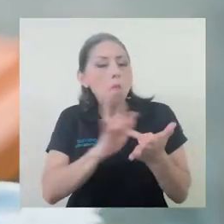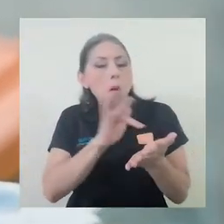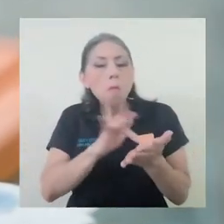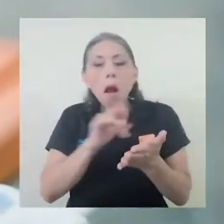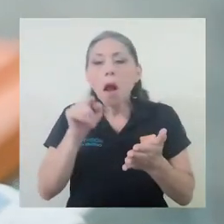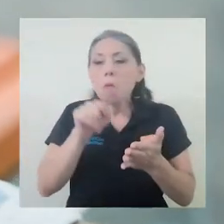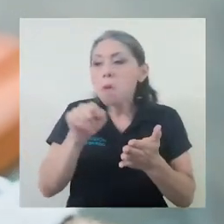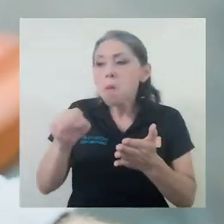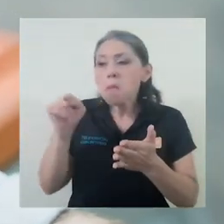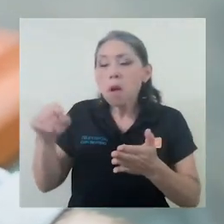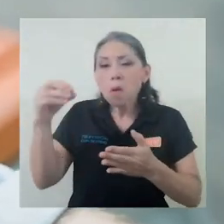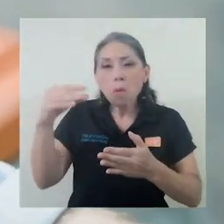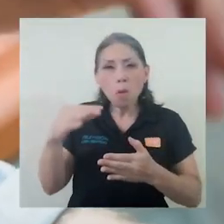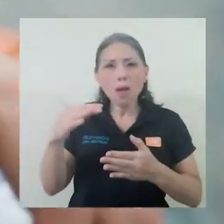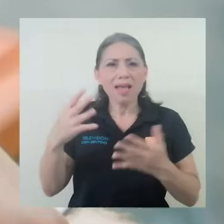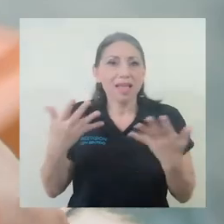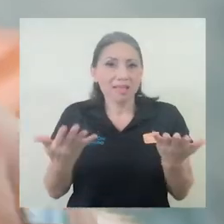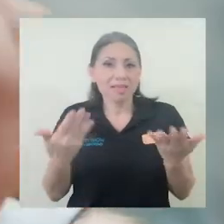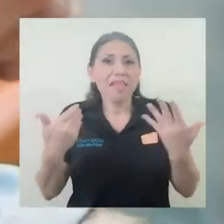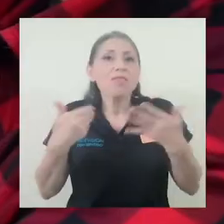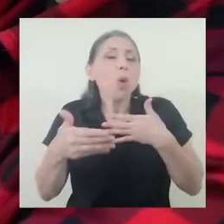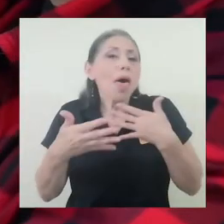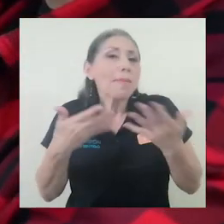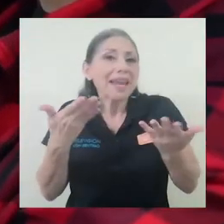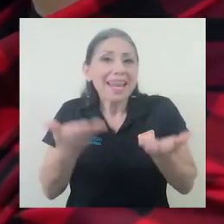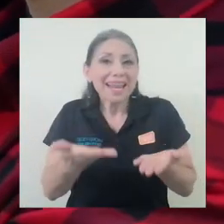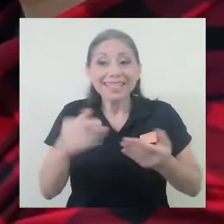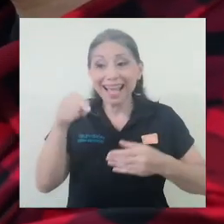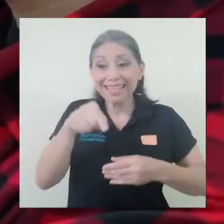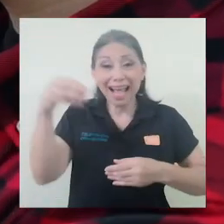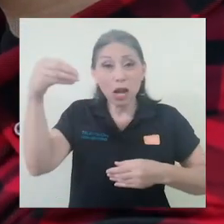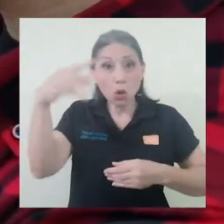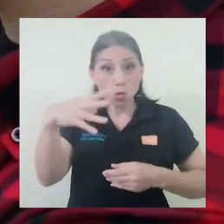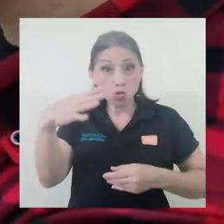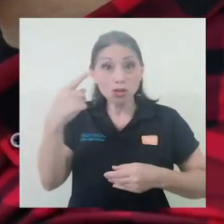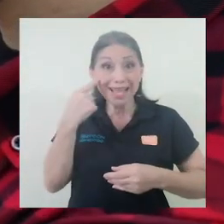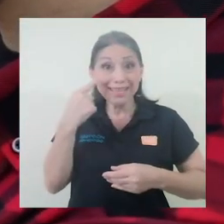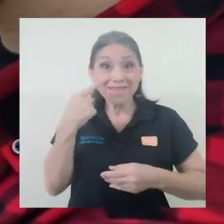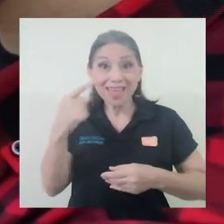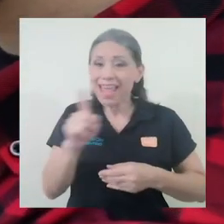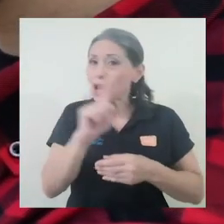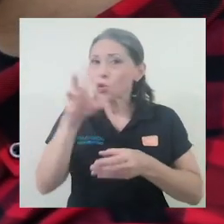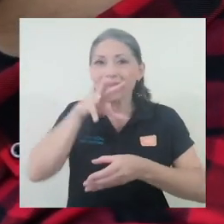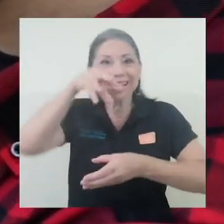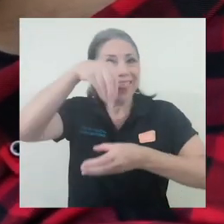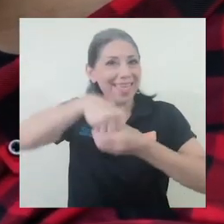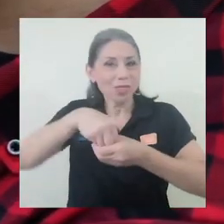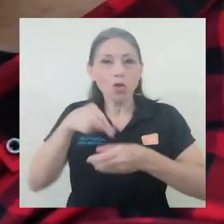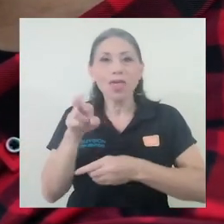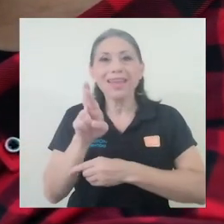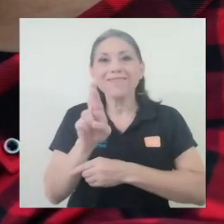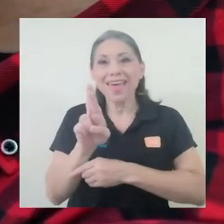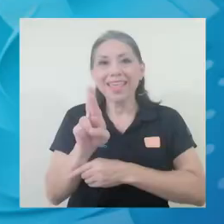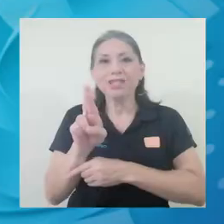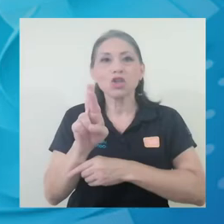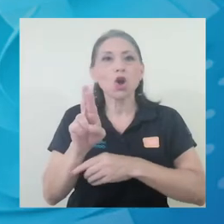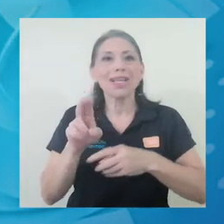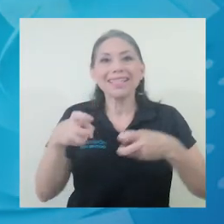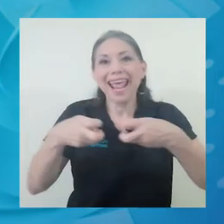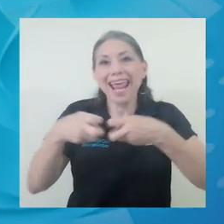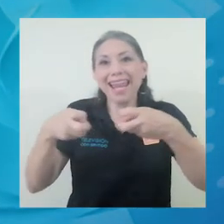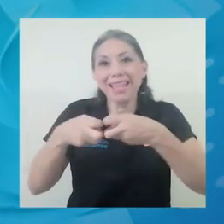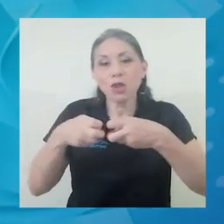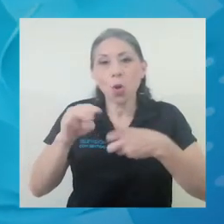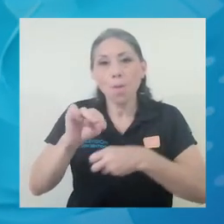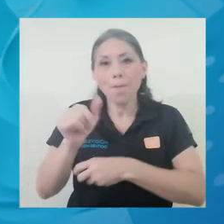todas maneras, la luz visible no está dentro de un cierto tipo de radiaciones electromagnéticas que son perjudiciales. Las